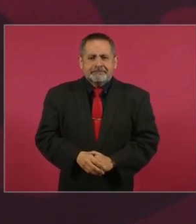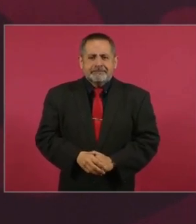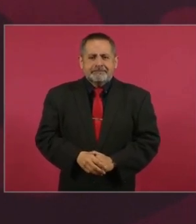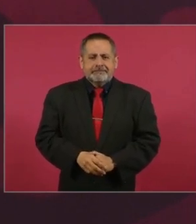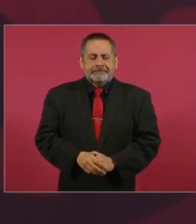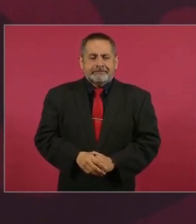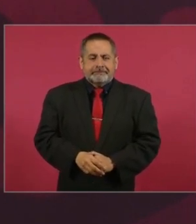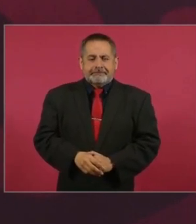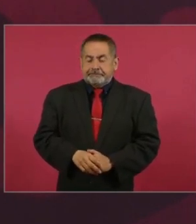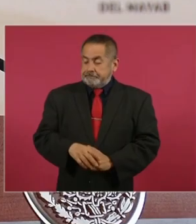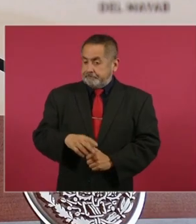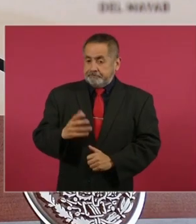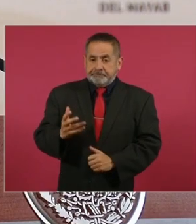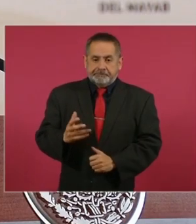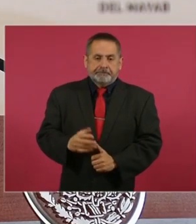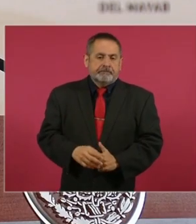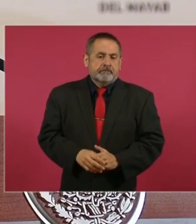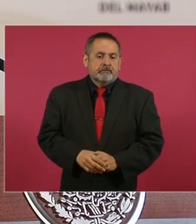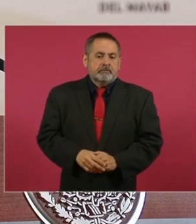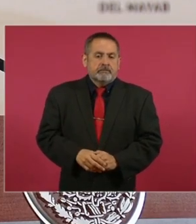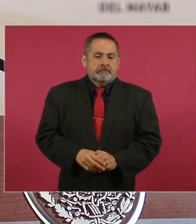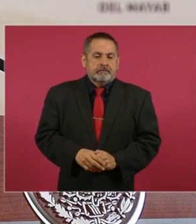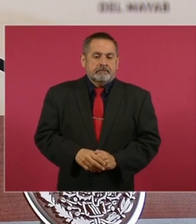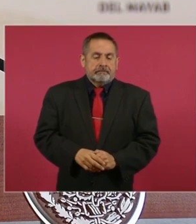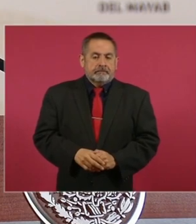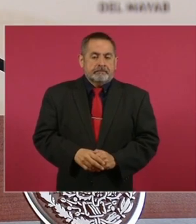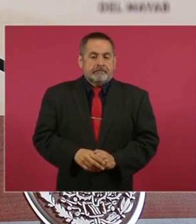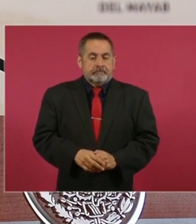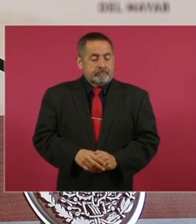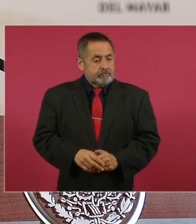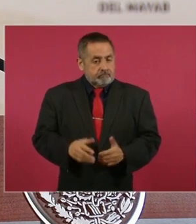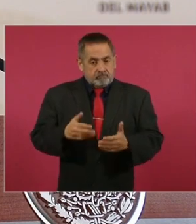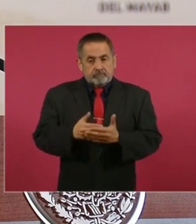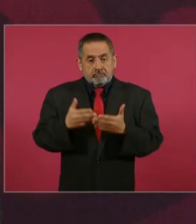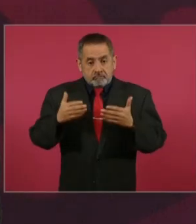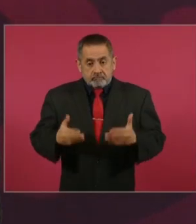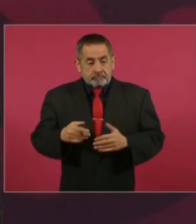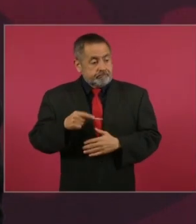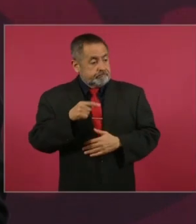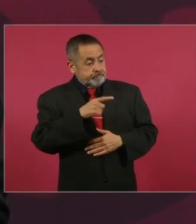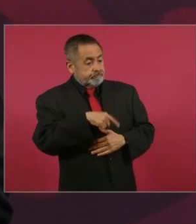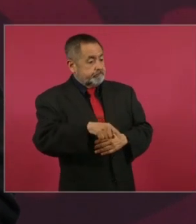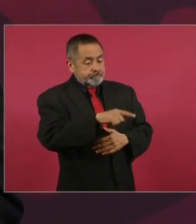Entonces, ahora estamos buscando